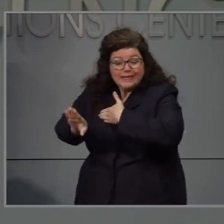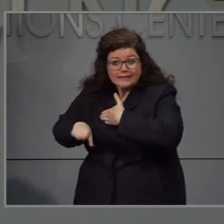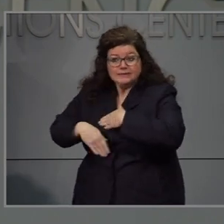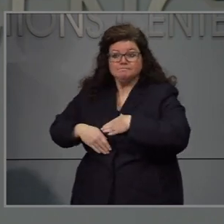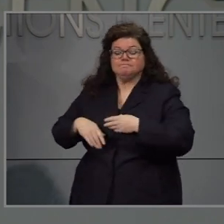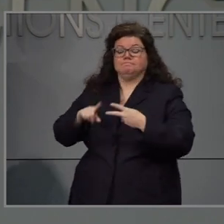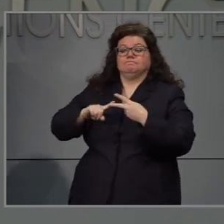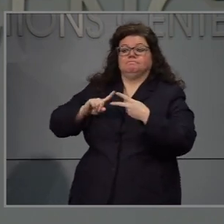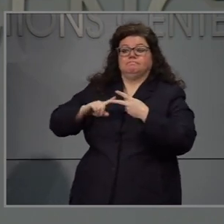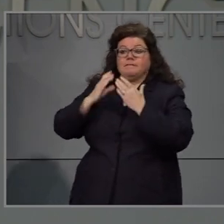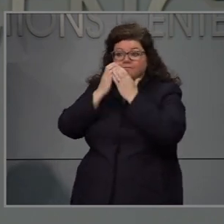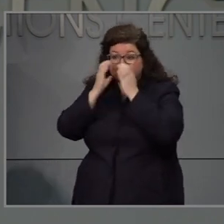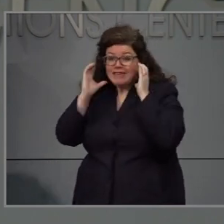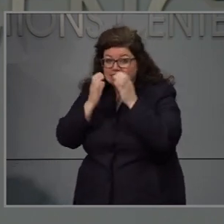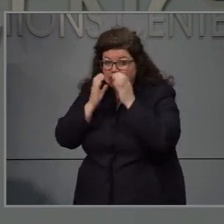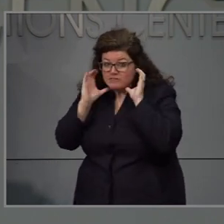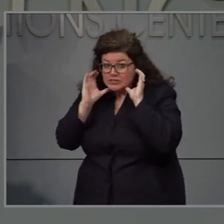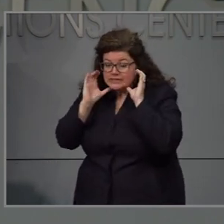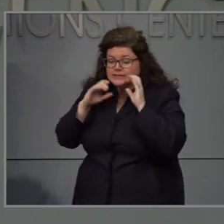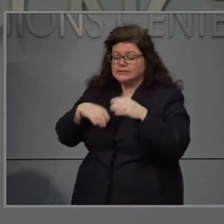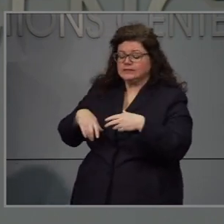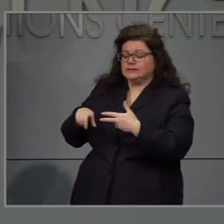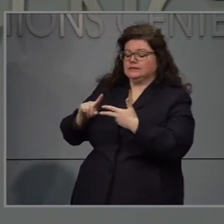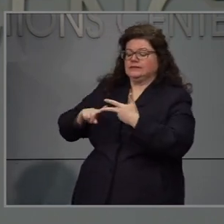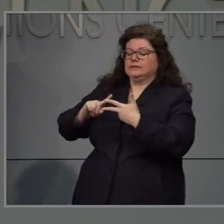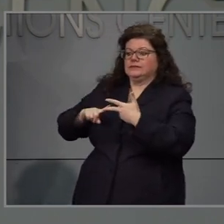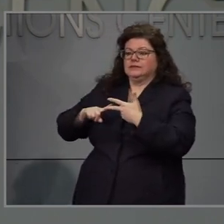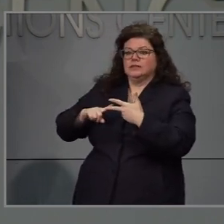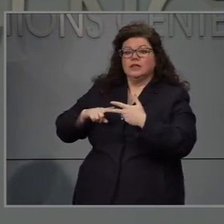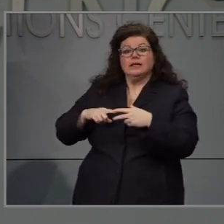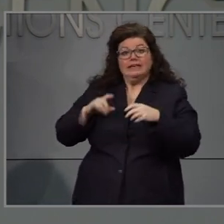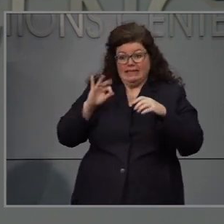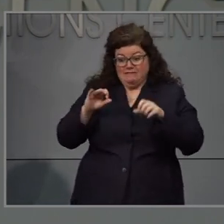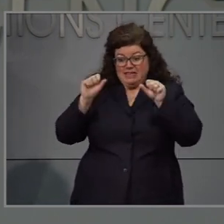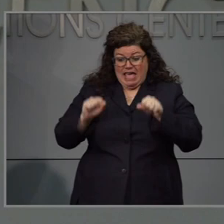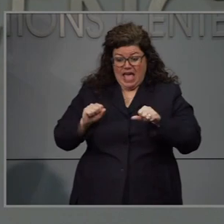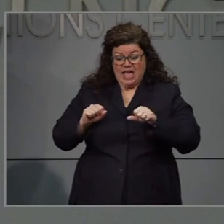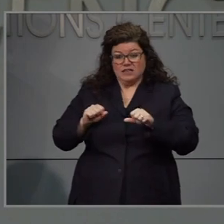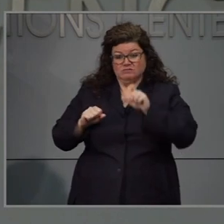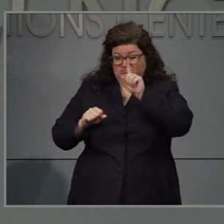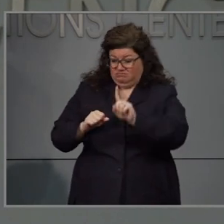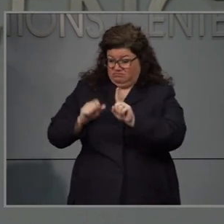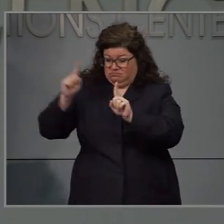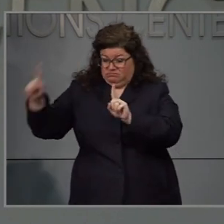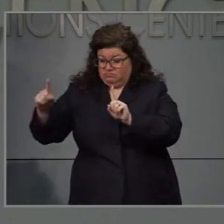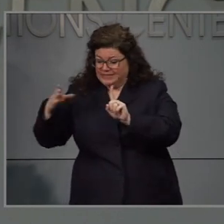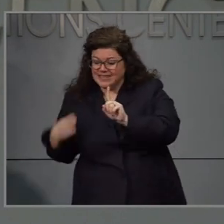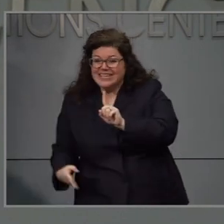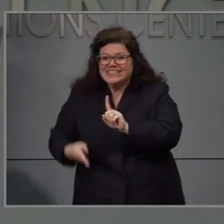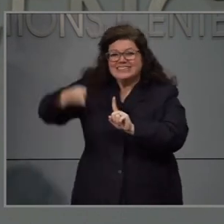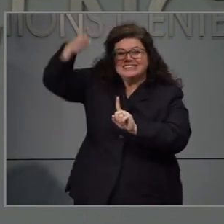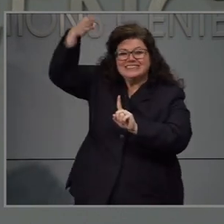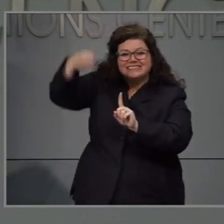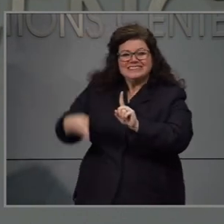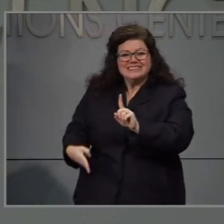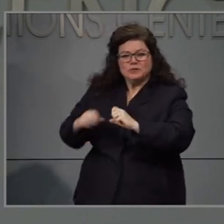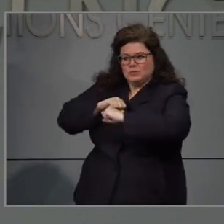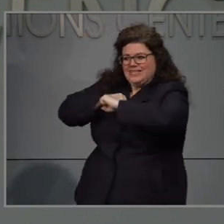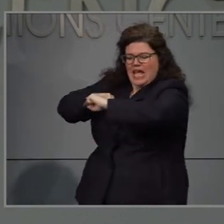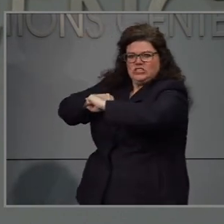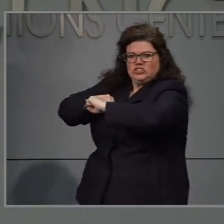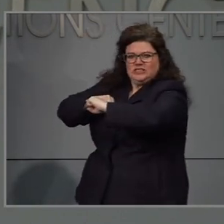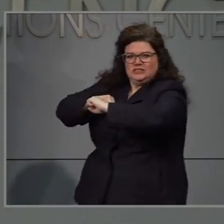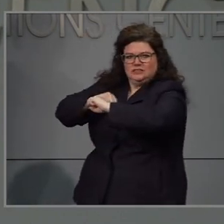de los empleados que estén llevando su cubrebocas, poner barreras en donde sea por que sea